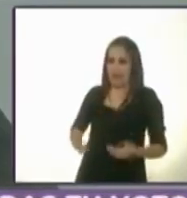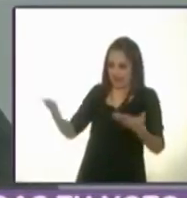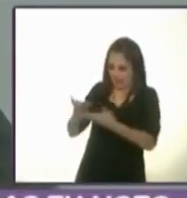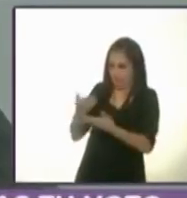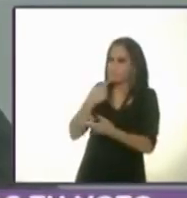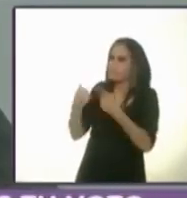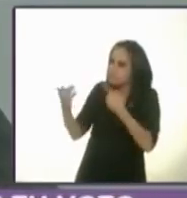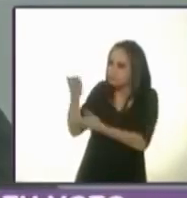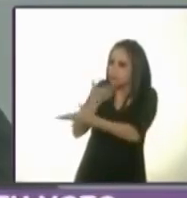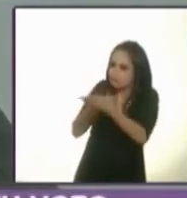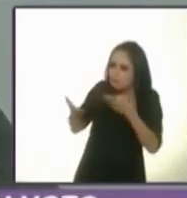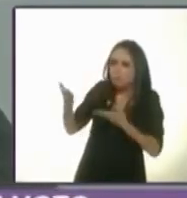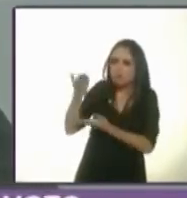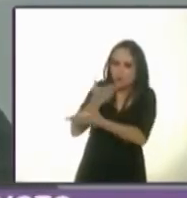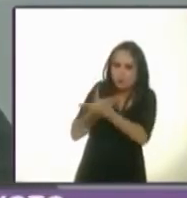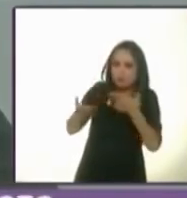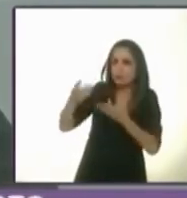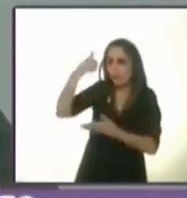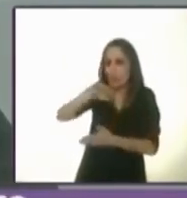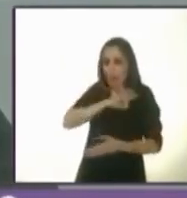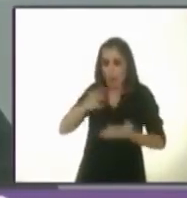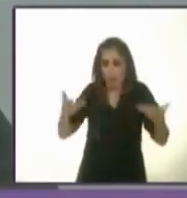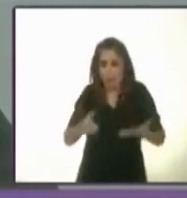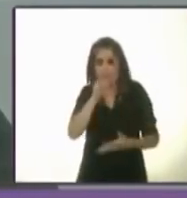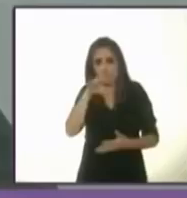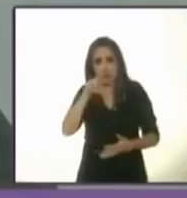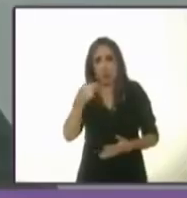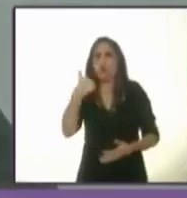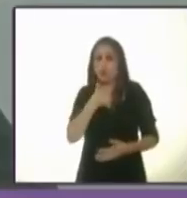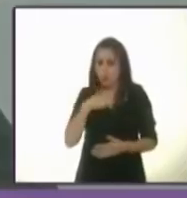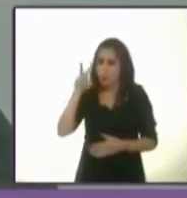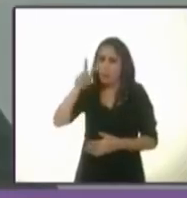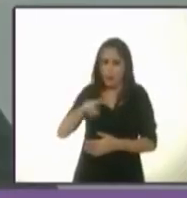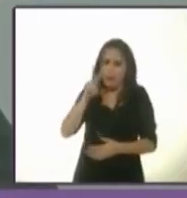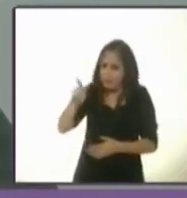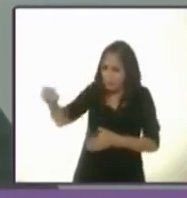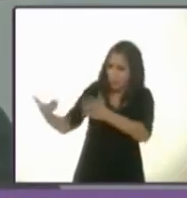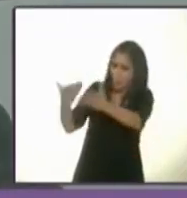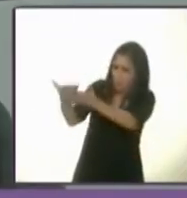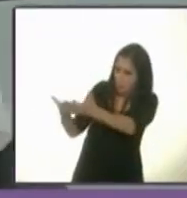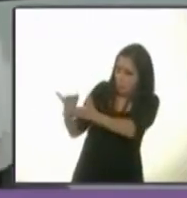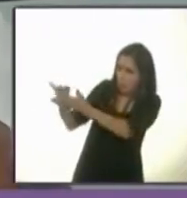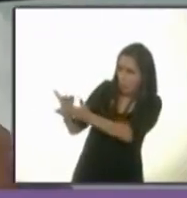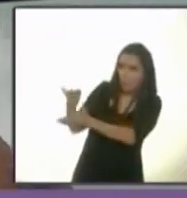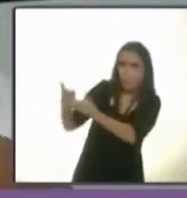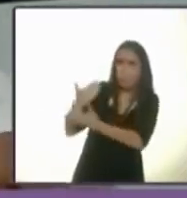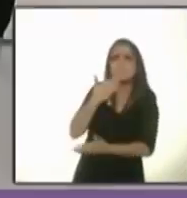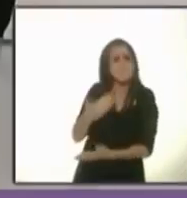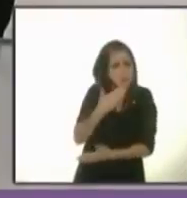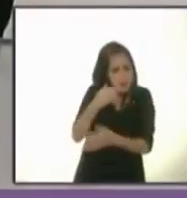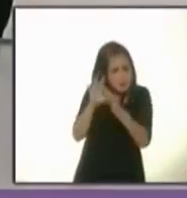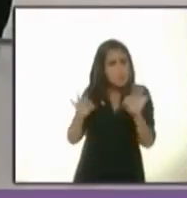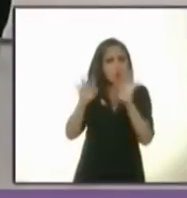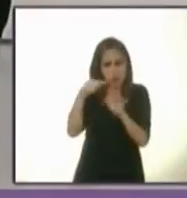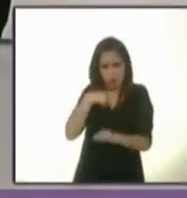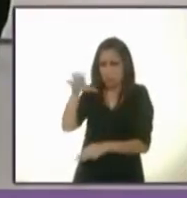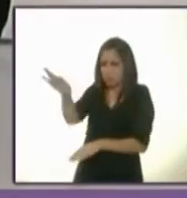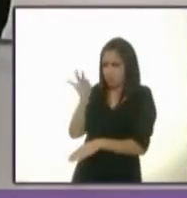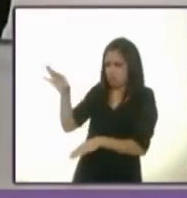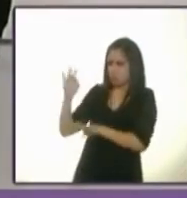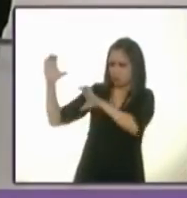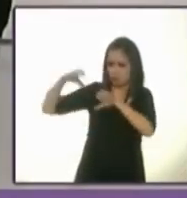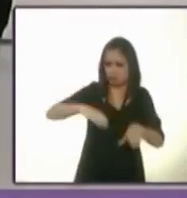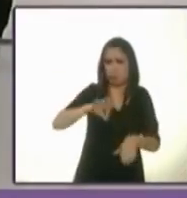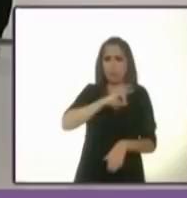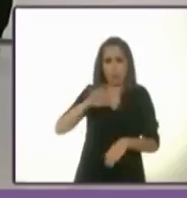Yo los contrataría con muchísimo gusto, porque han hecho por tantos. Muchísimas gracias, candidato Marco Rascón.